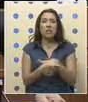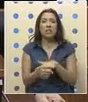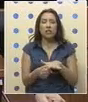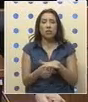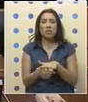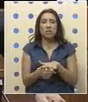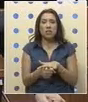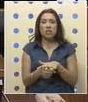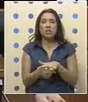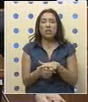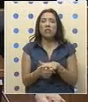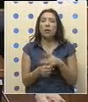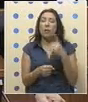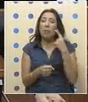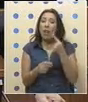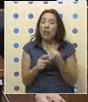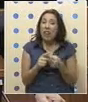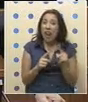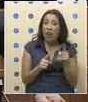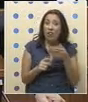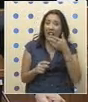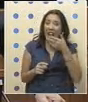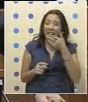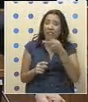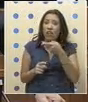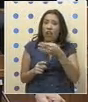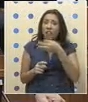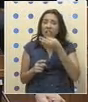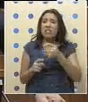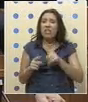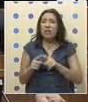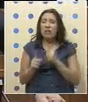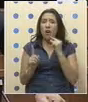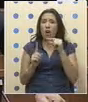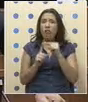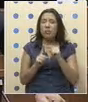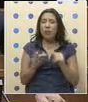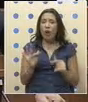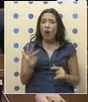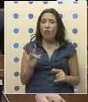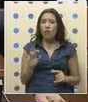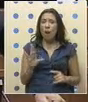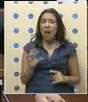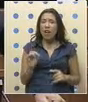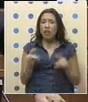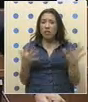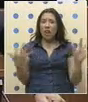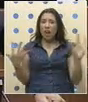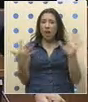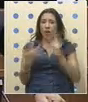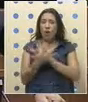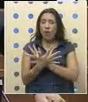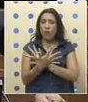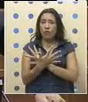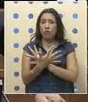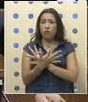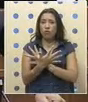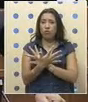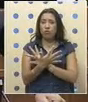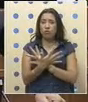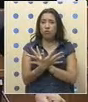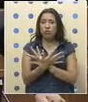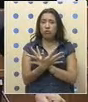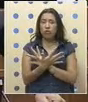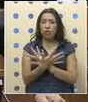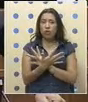Pero de la otra intervención aparece nuevamente el concepto de fuero. En esta confusión, y atendió al